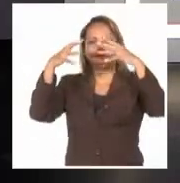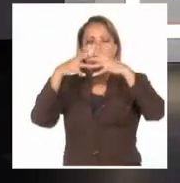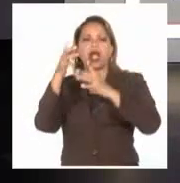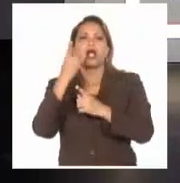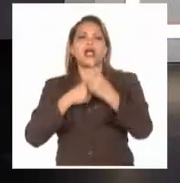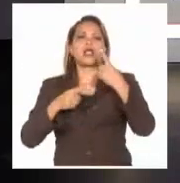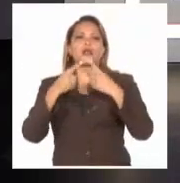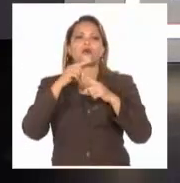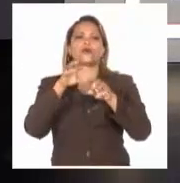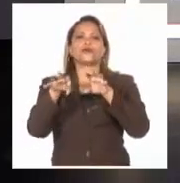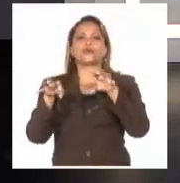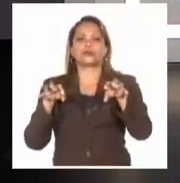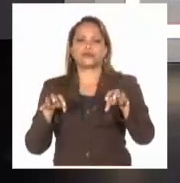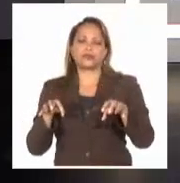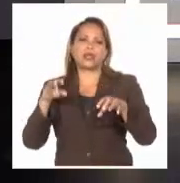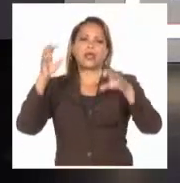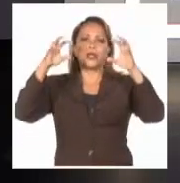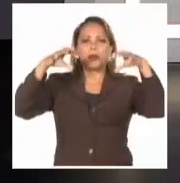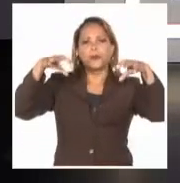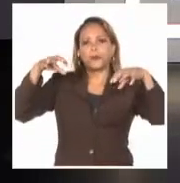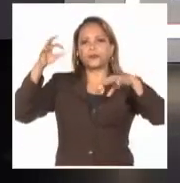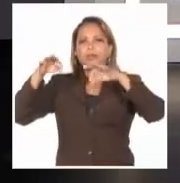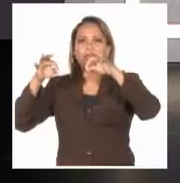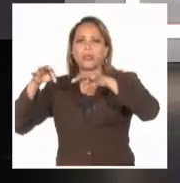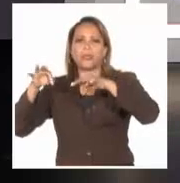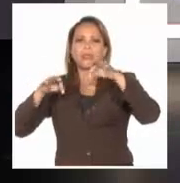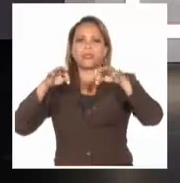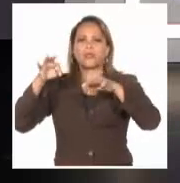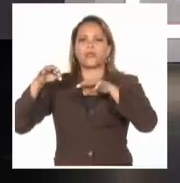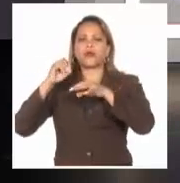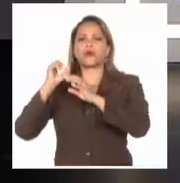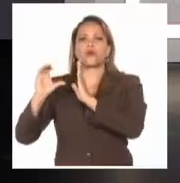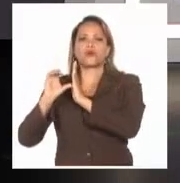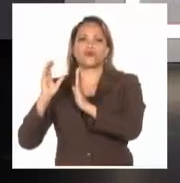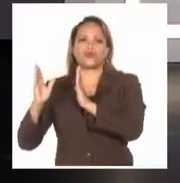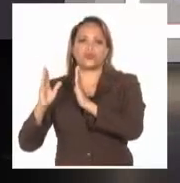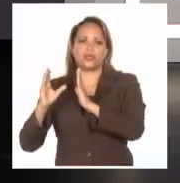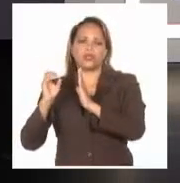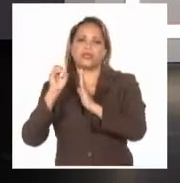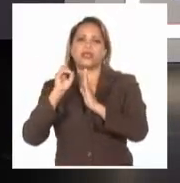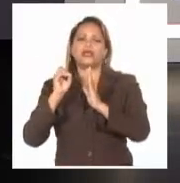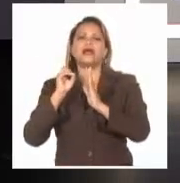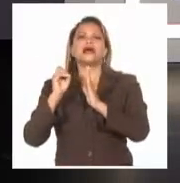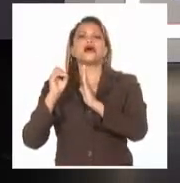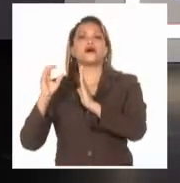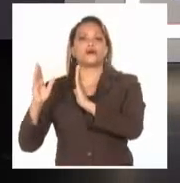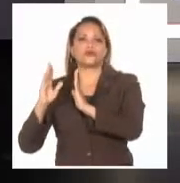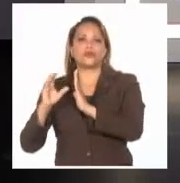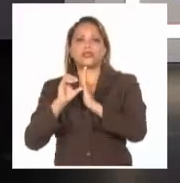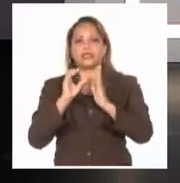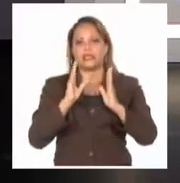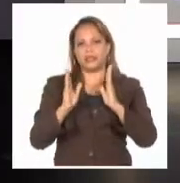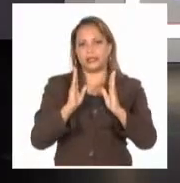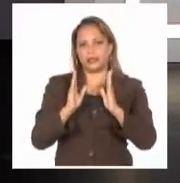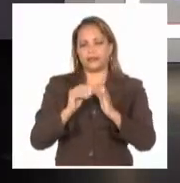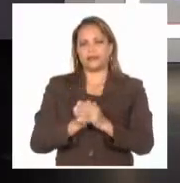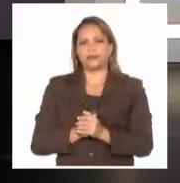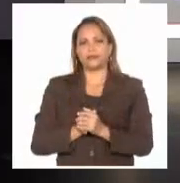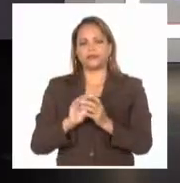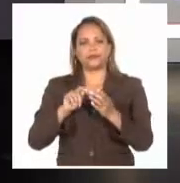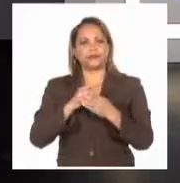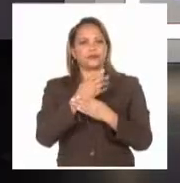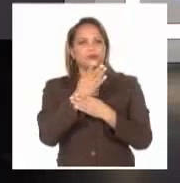localidades con aislados chubascos y lluvias en el occidente y centro del país. En cuanto a las temperaturas mínimas en esta próxima madrugada